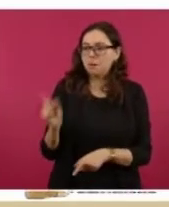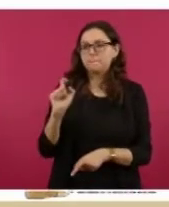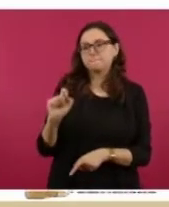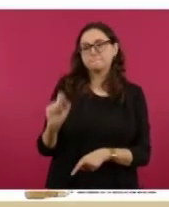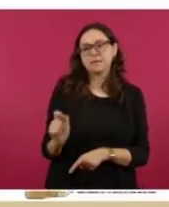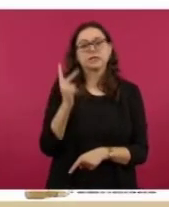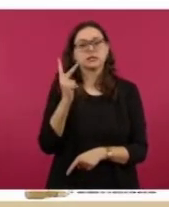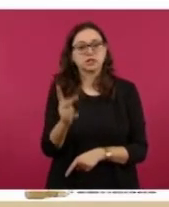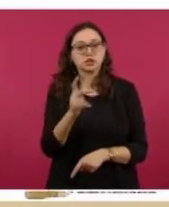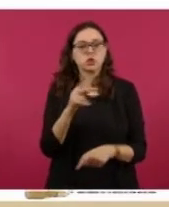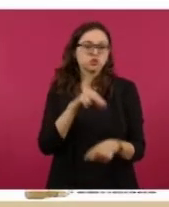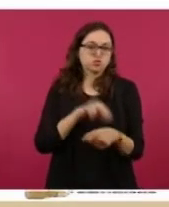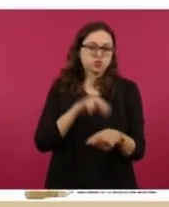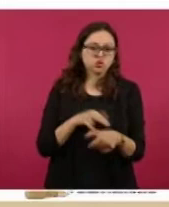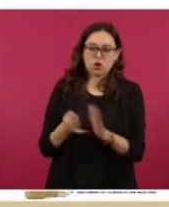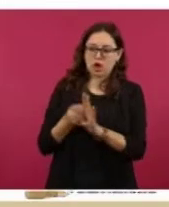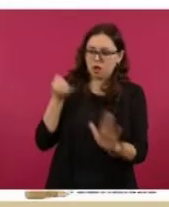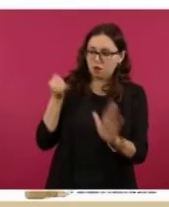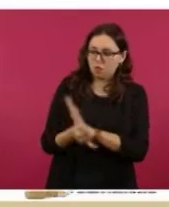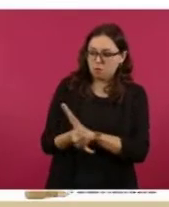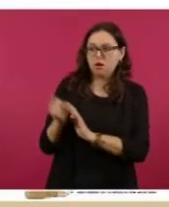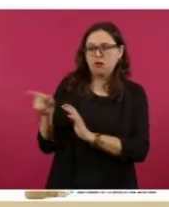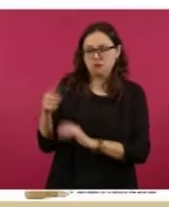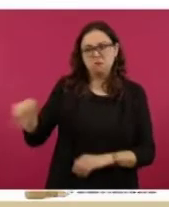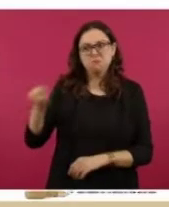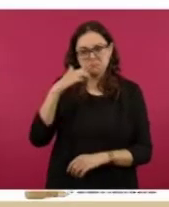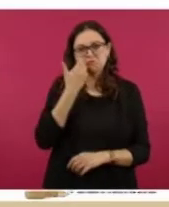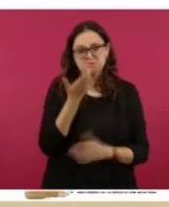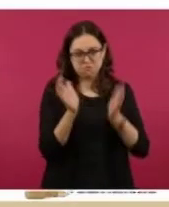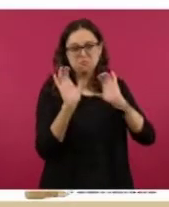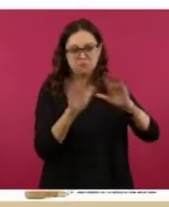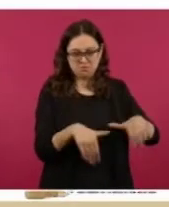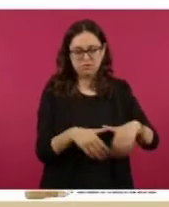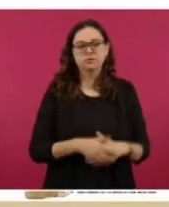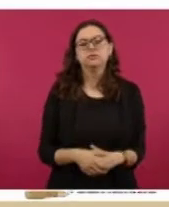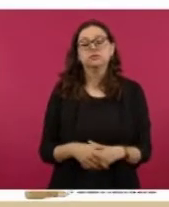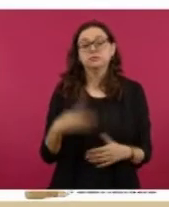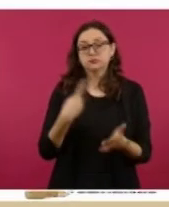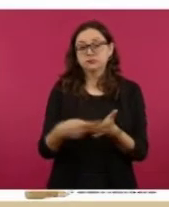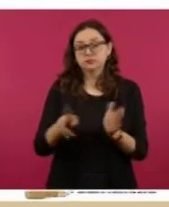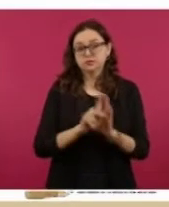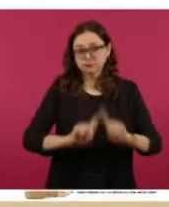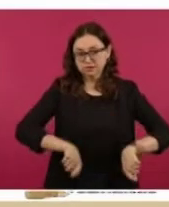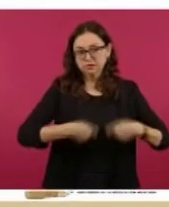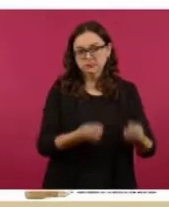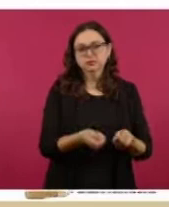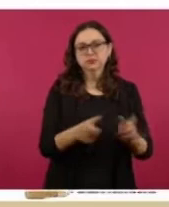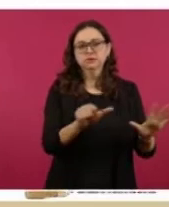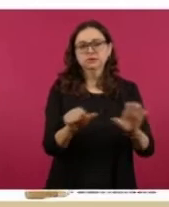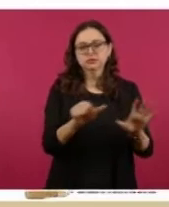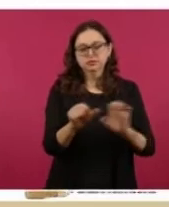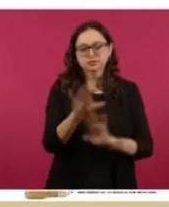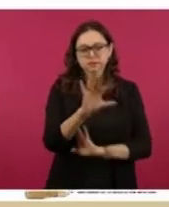de alguna de las dos jornadas de reclutamiento. En el proceso de basificación de personal ya tienen su base 648